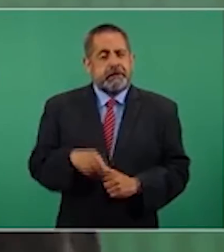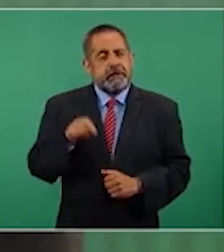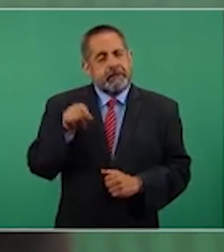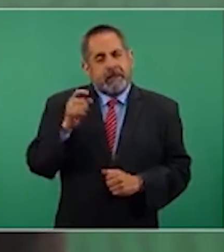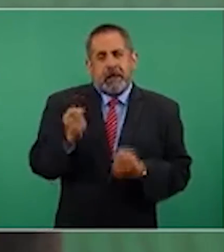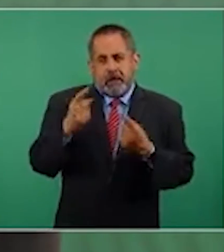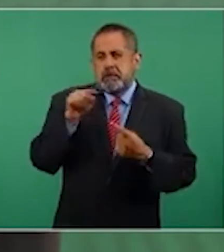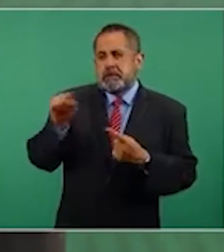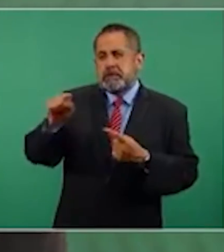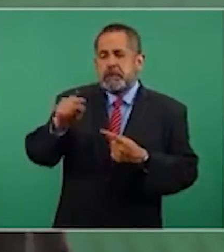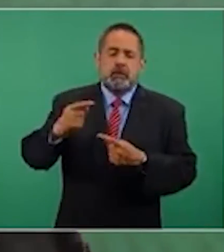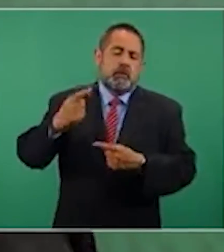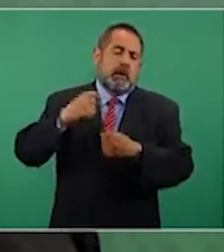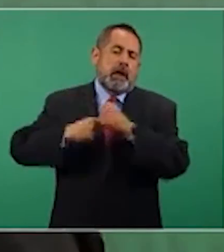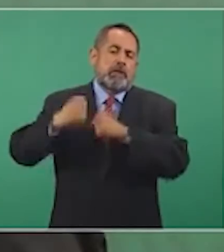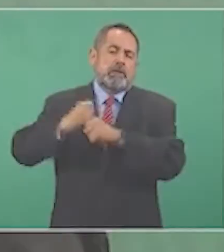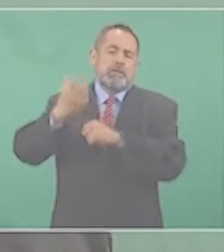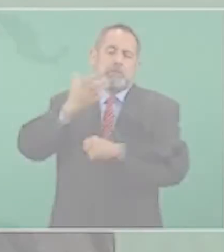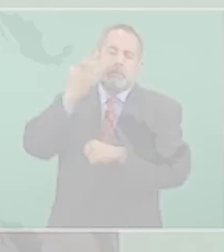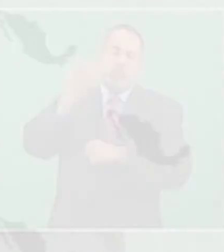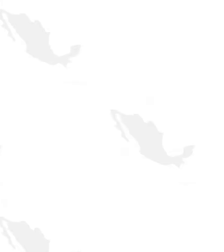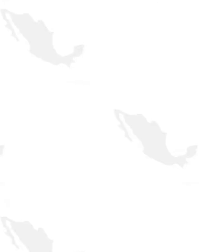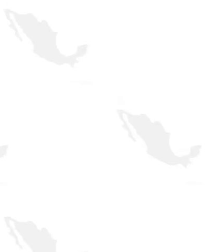durante el periodo neoliberal.